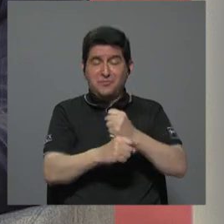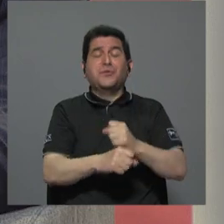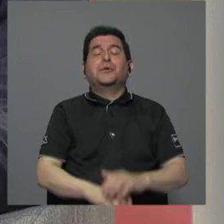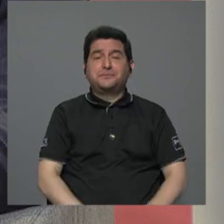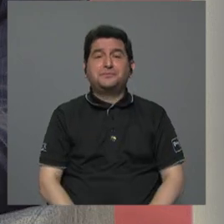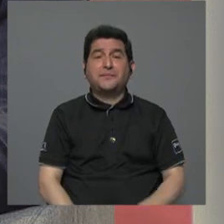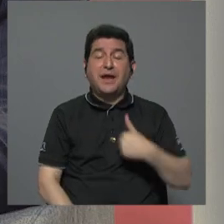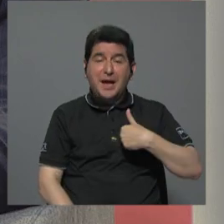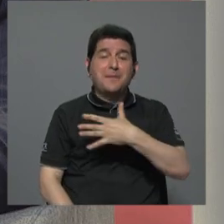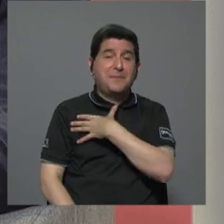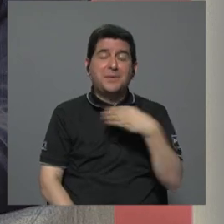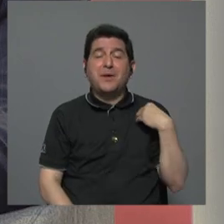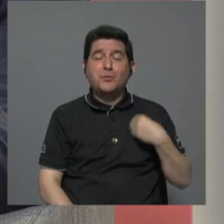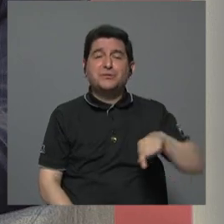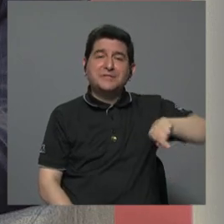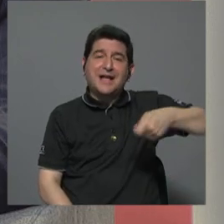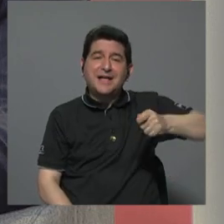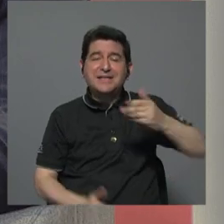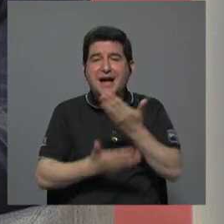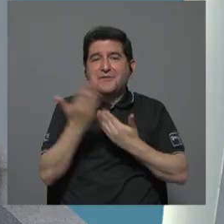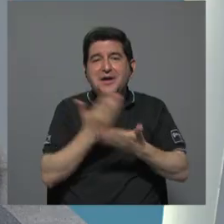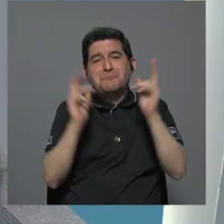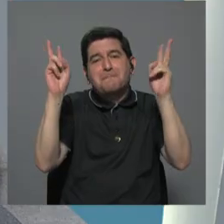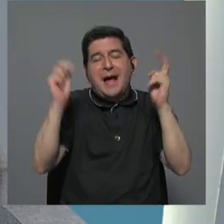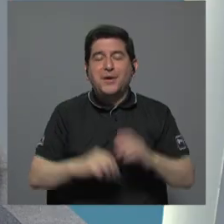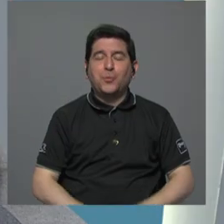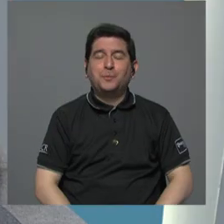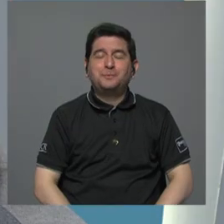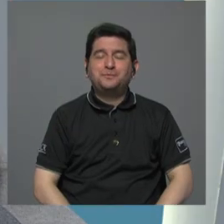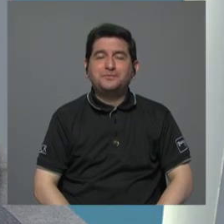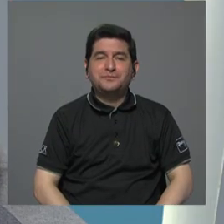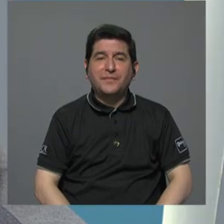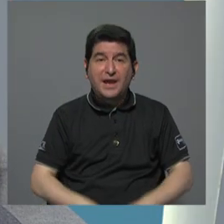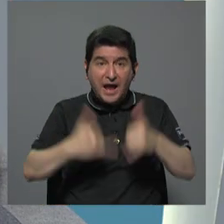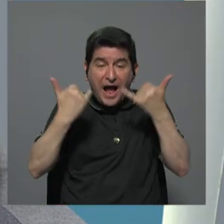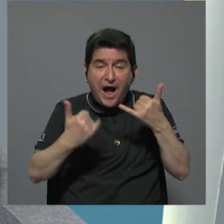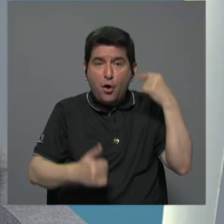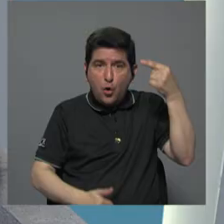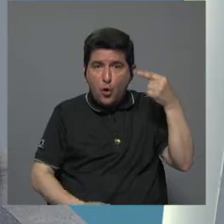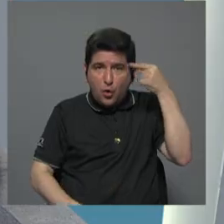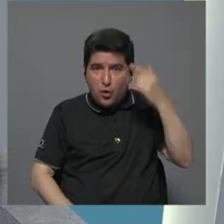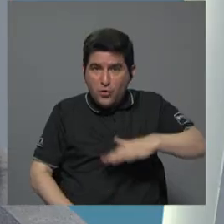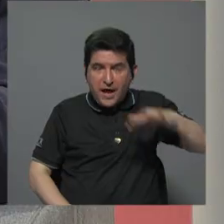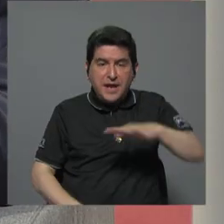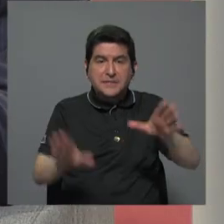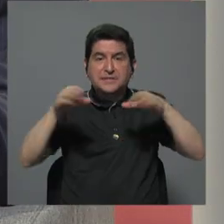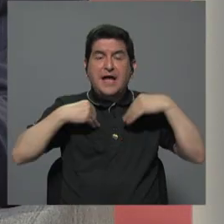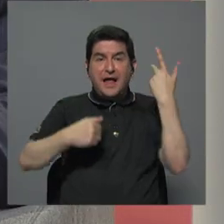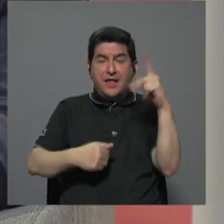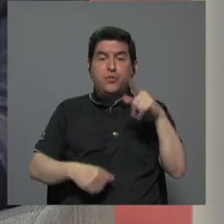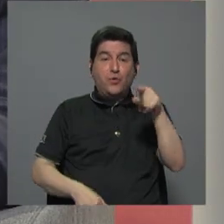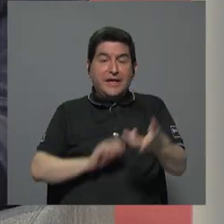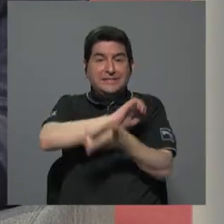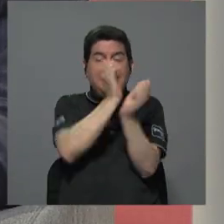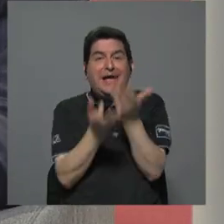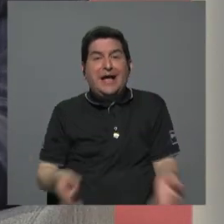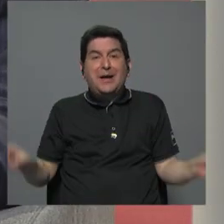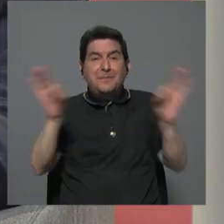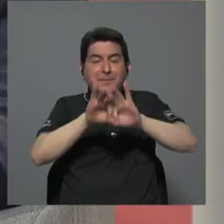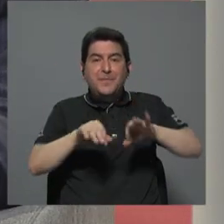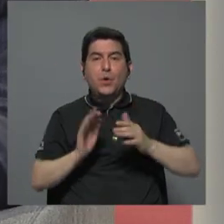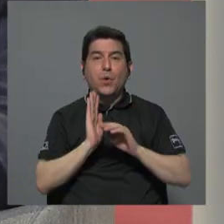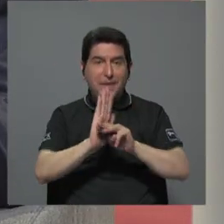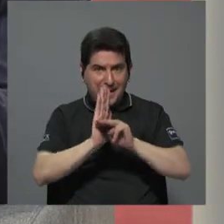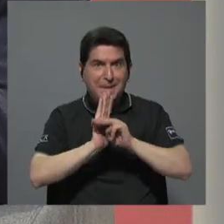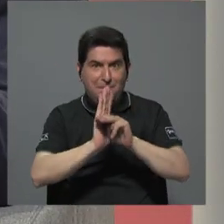mí me gusta la llave en mano sí por supuesto porque en este momento el Estado así que asume ese riesgo no no no por eso ese es uno de los cambios muy importantes en el modelo que hay